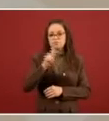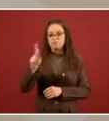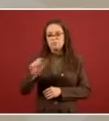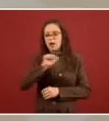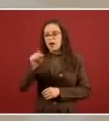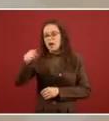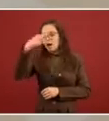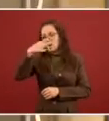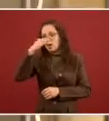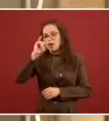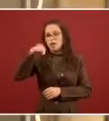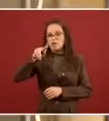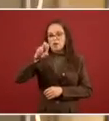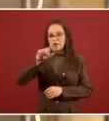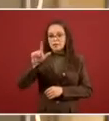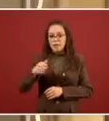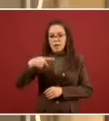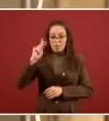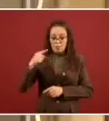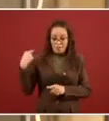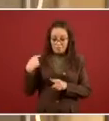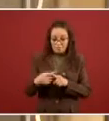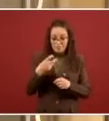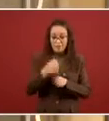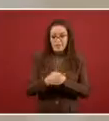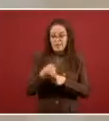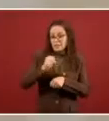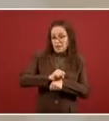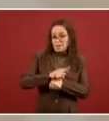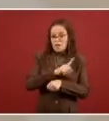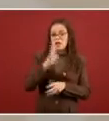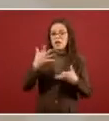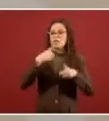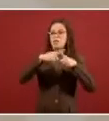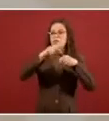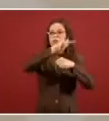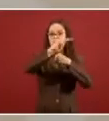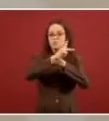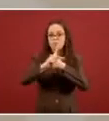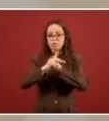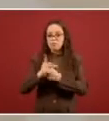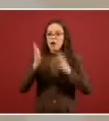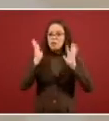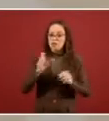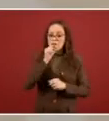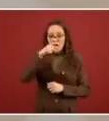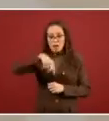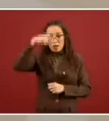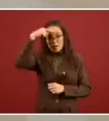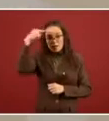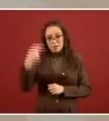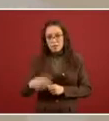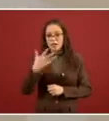estas semanas, con la evidencia que ya ha surgido de lo que ocurrió en otros países y que ocurre también en México, se documenta